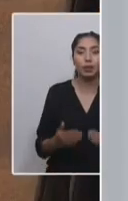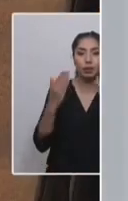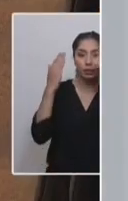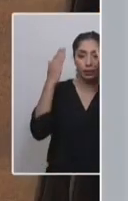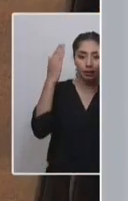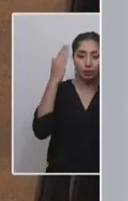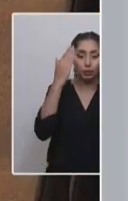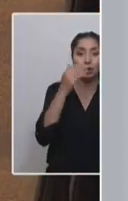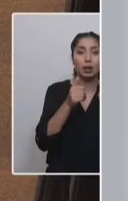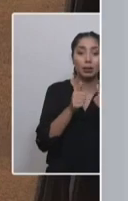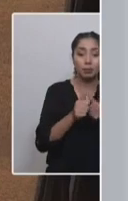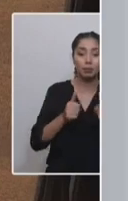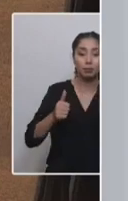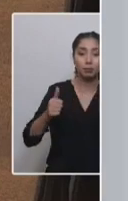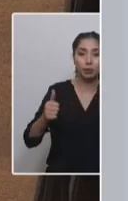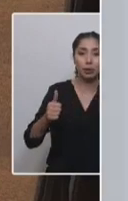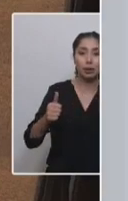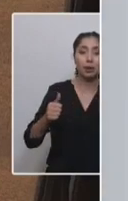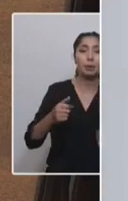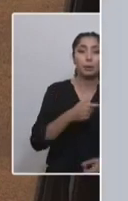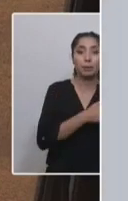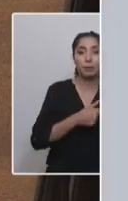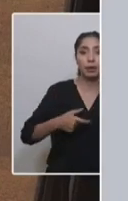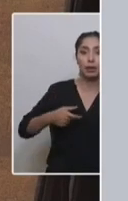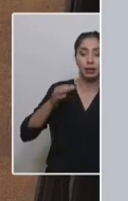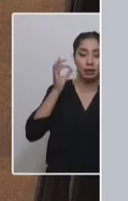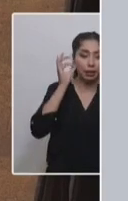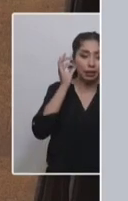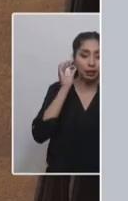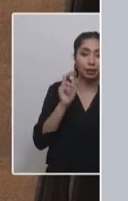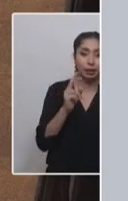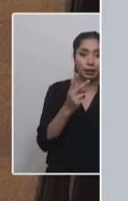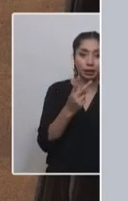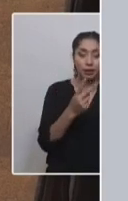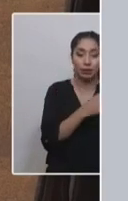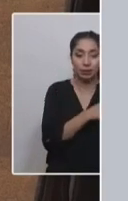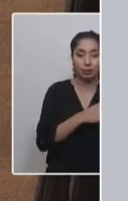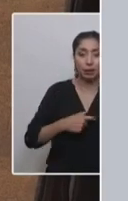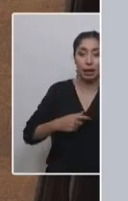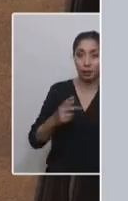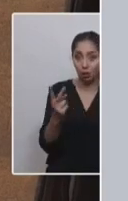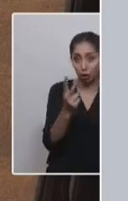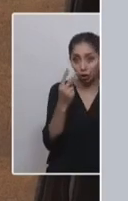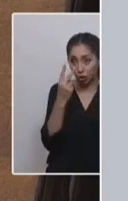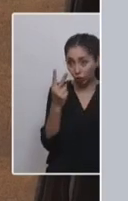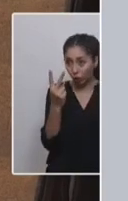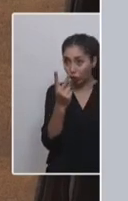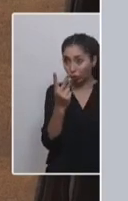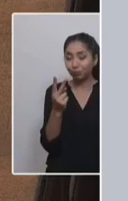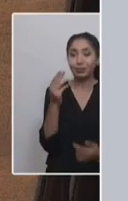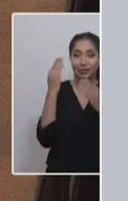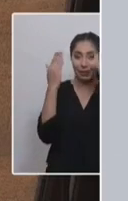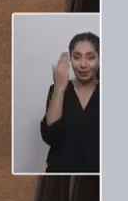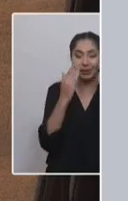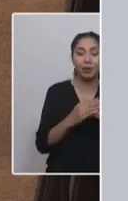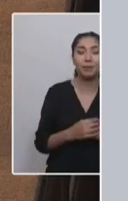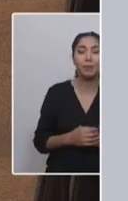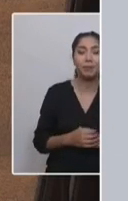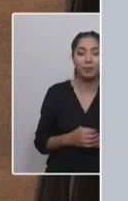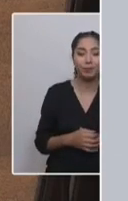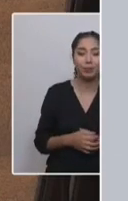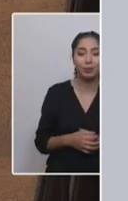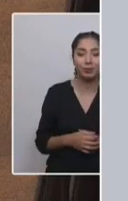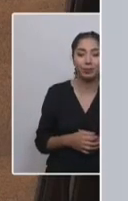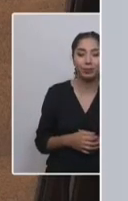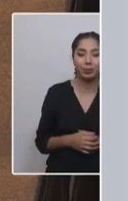todas estas autoridades, sea, tanto al gobernador regional, que ya un poco las tiene, como a los demás órganos que la constituyente está creando en